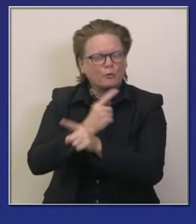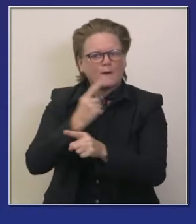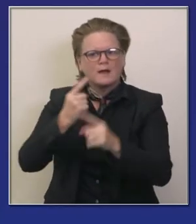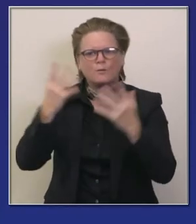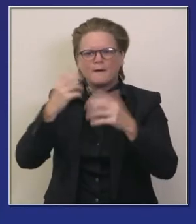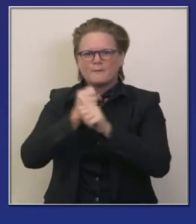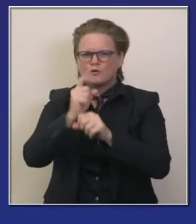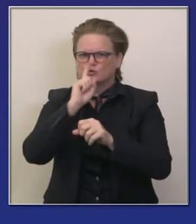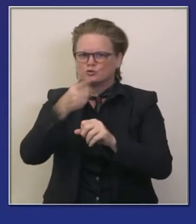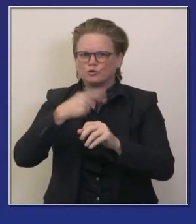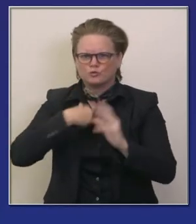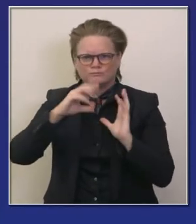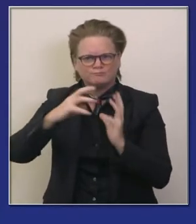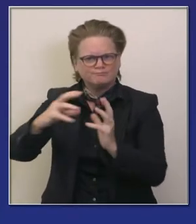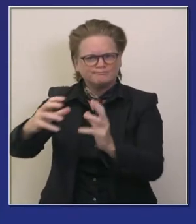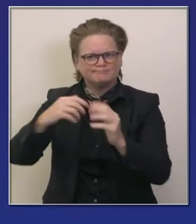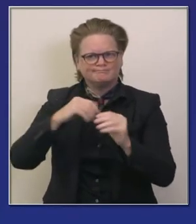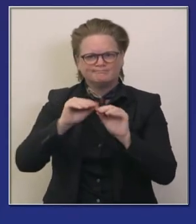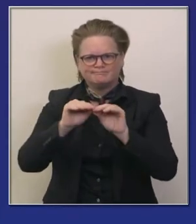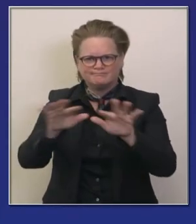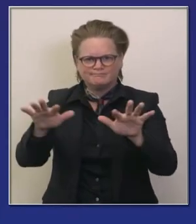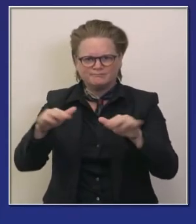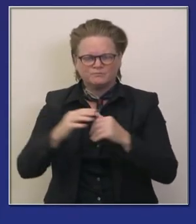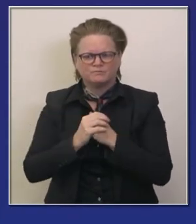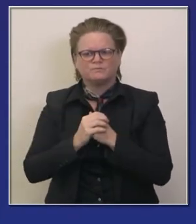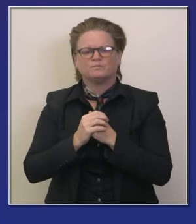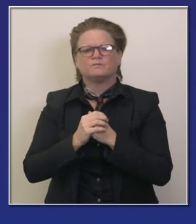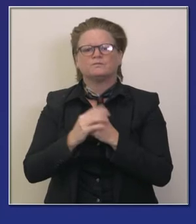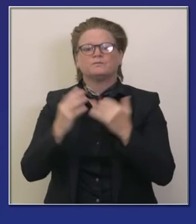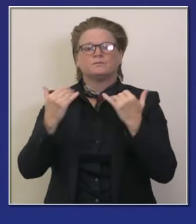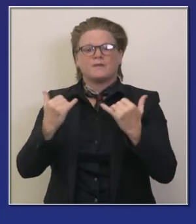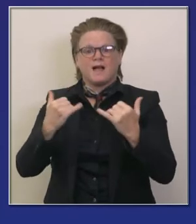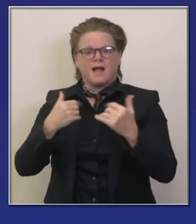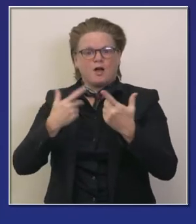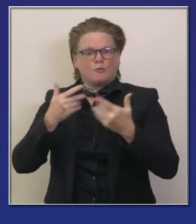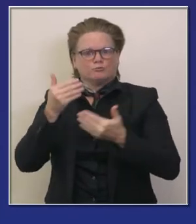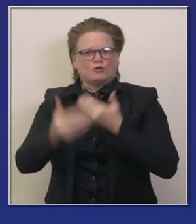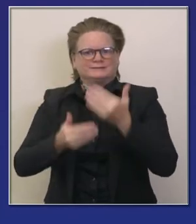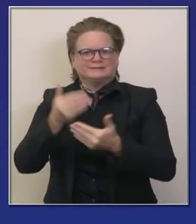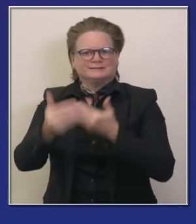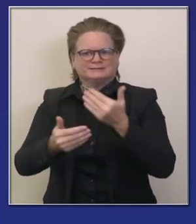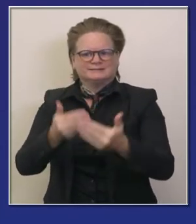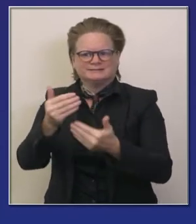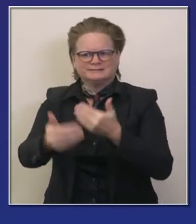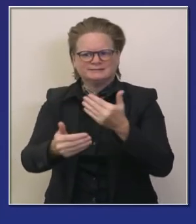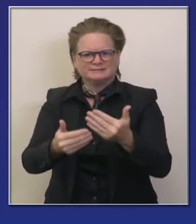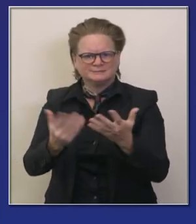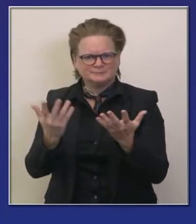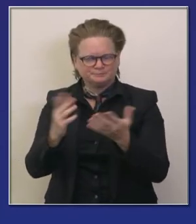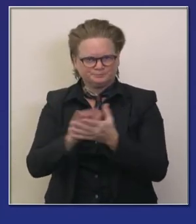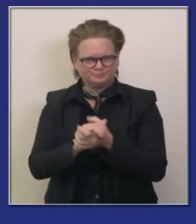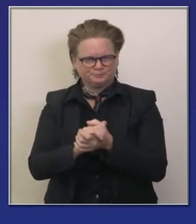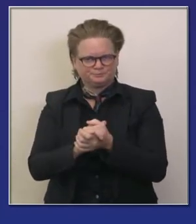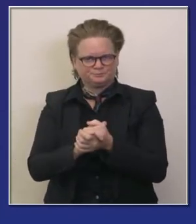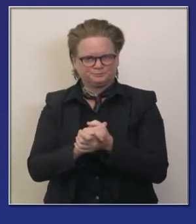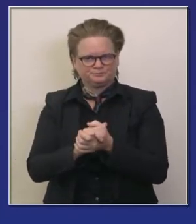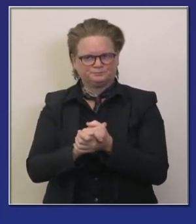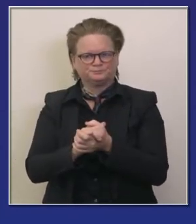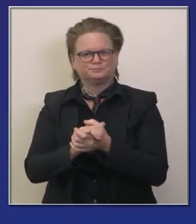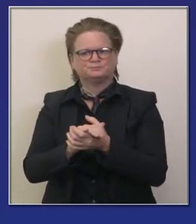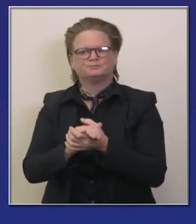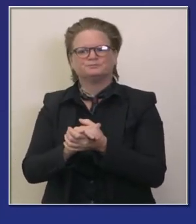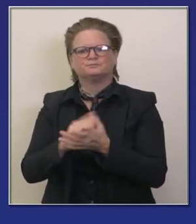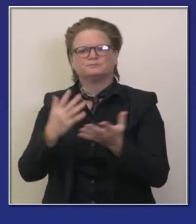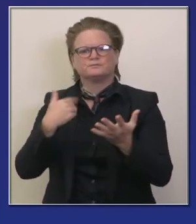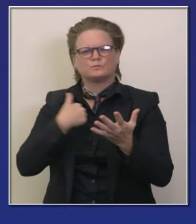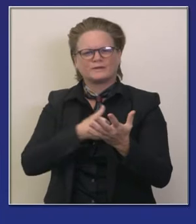cuál es el siguiente paso pues es el siguiente paso que está sucediendo actualmente en este momento al revisar